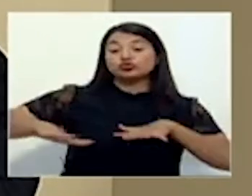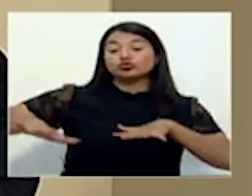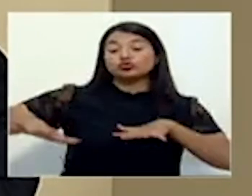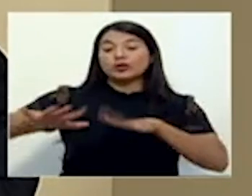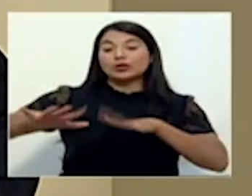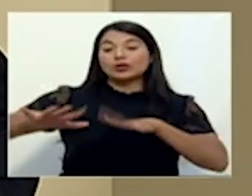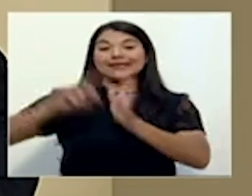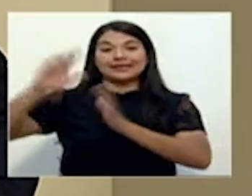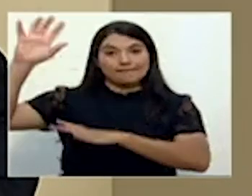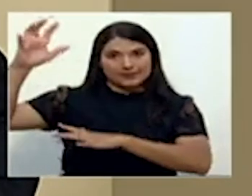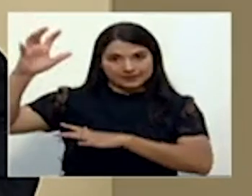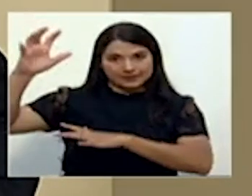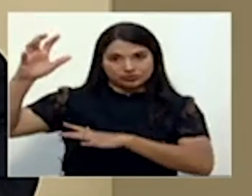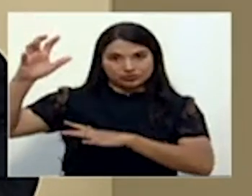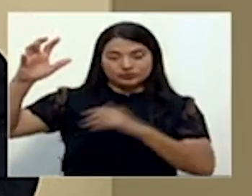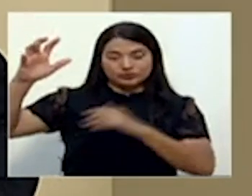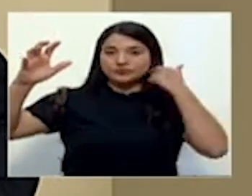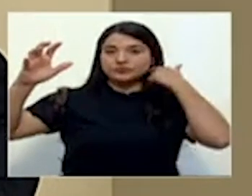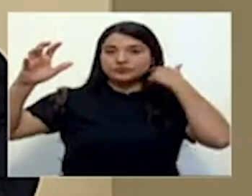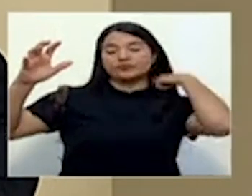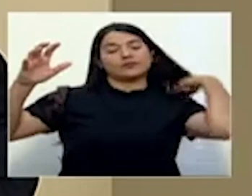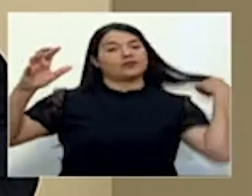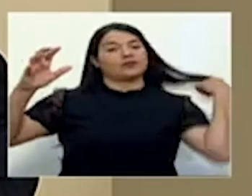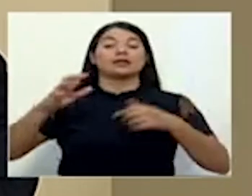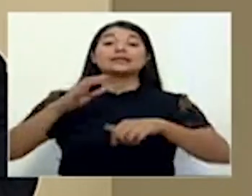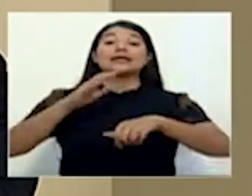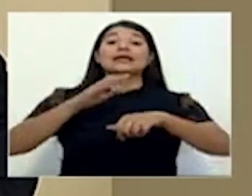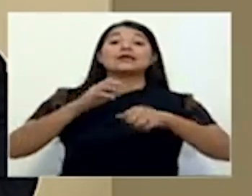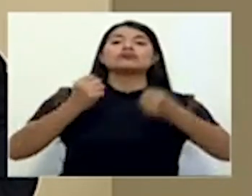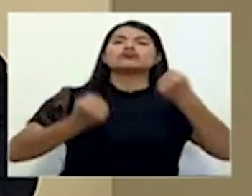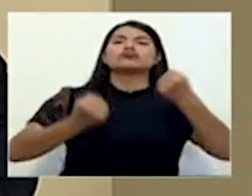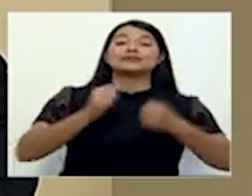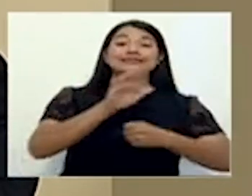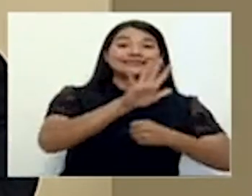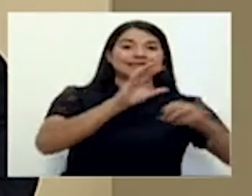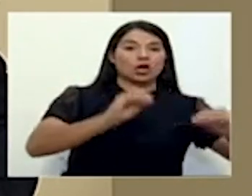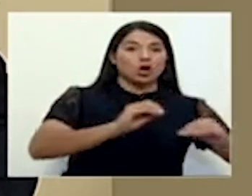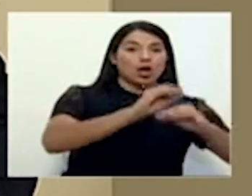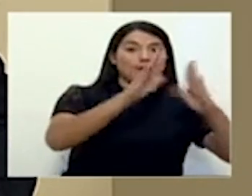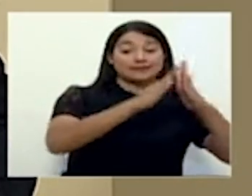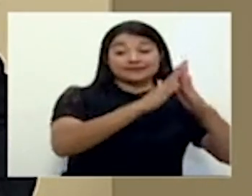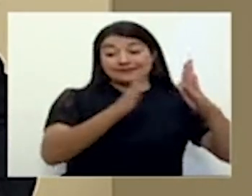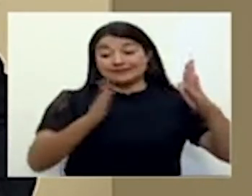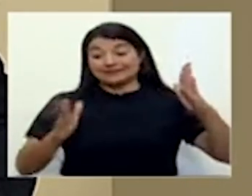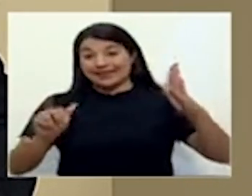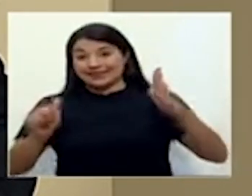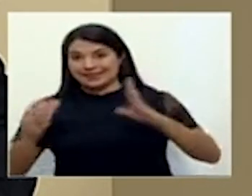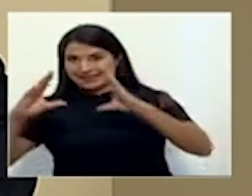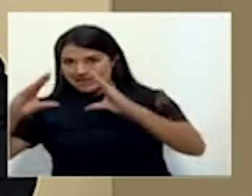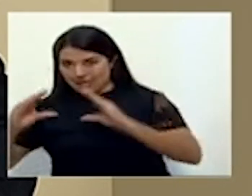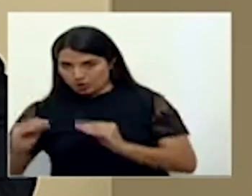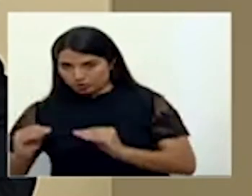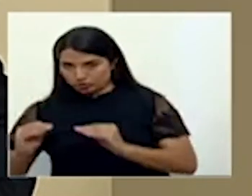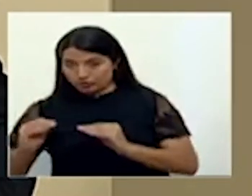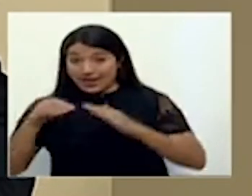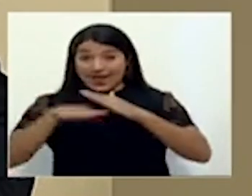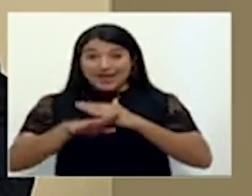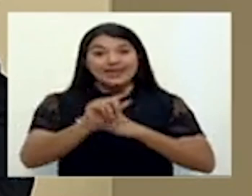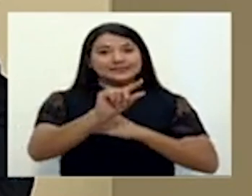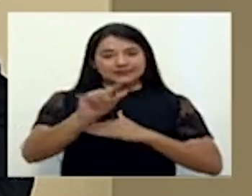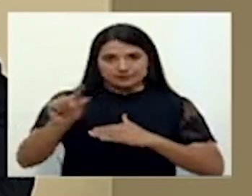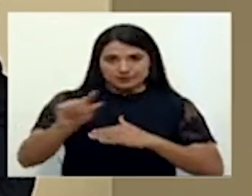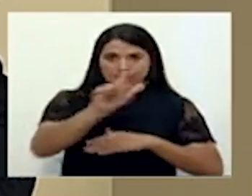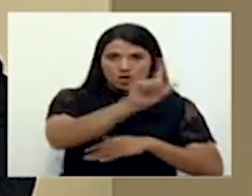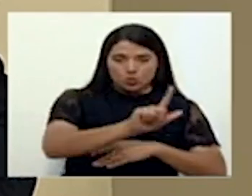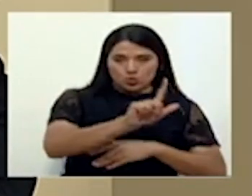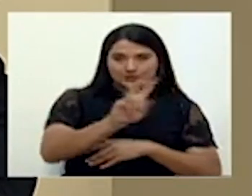donde se permite circular de las cinco de la mañana a las diez de la noche, entre semana, de lunes a viernes,